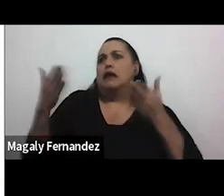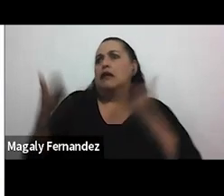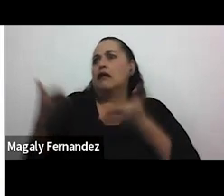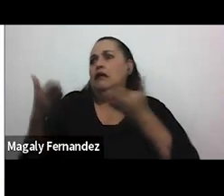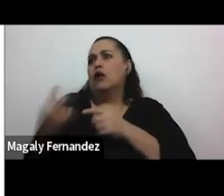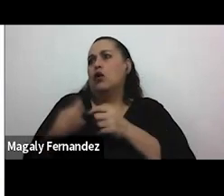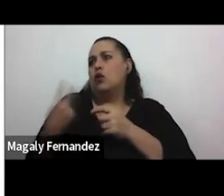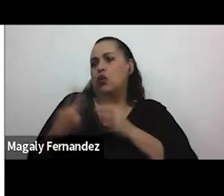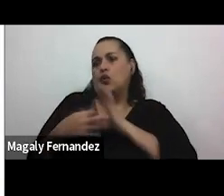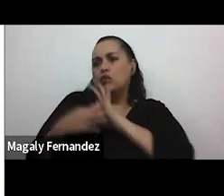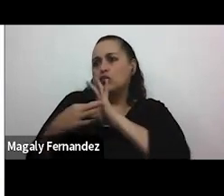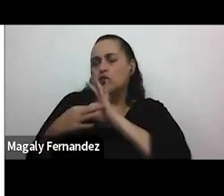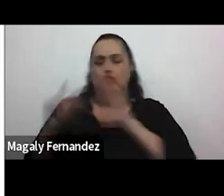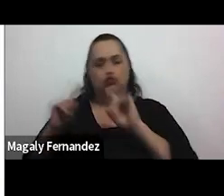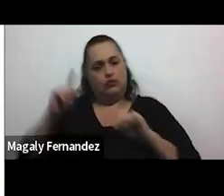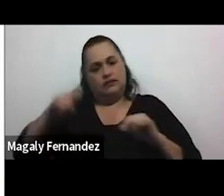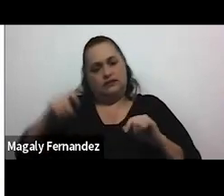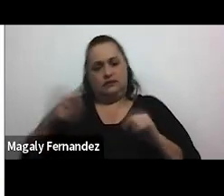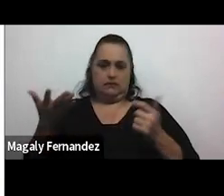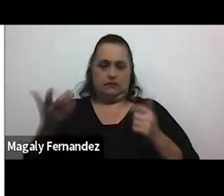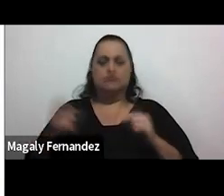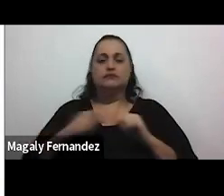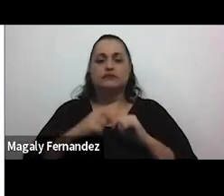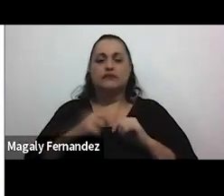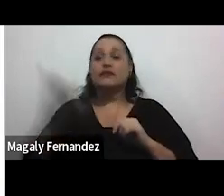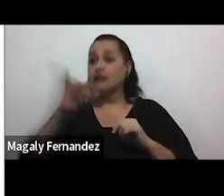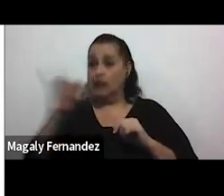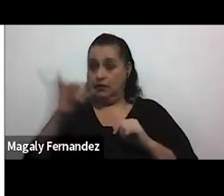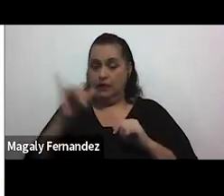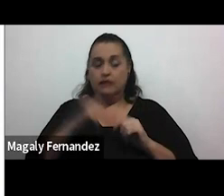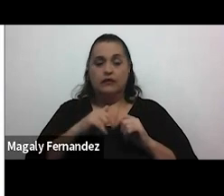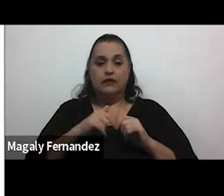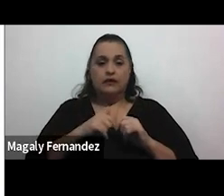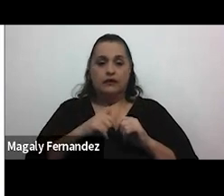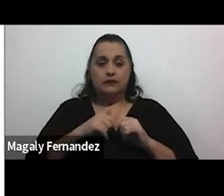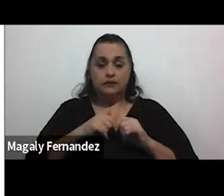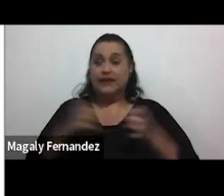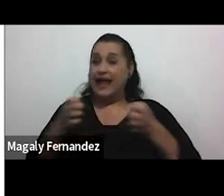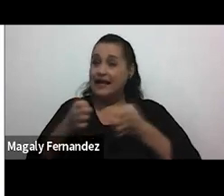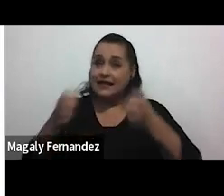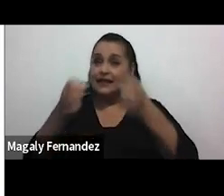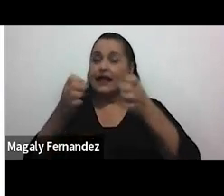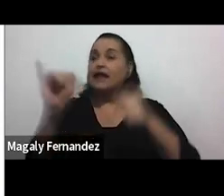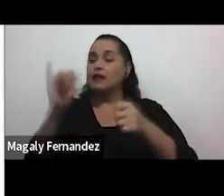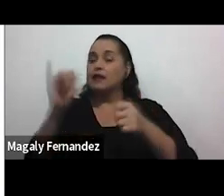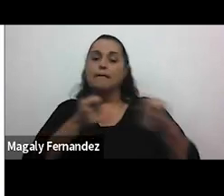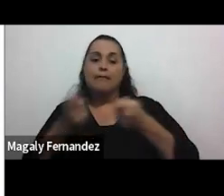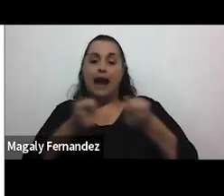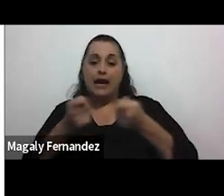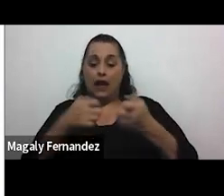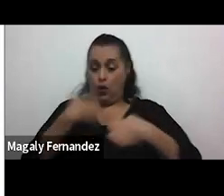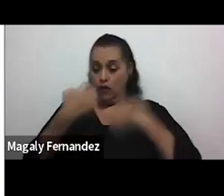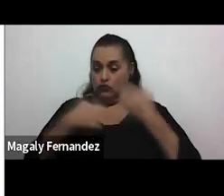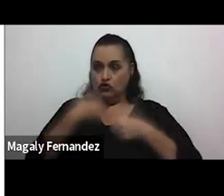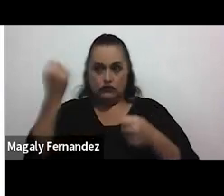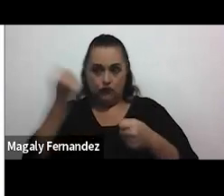esos otros espacios además tienen estrategias también para el manejo de emociones fuertes